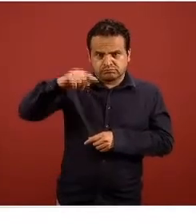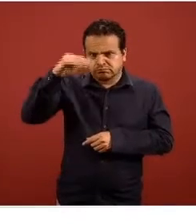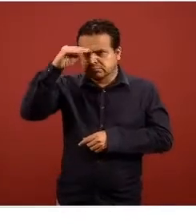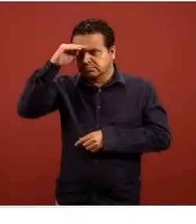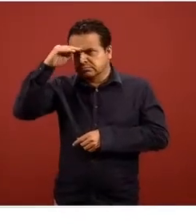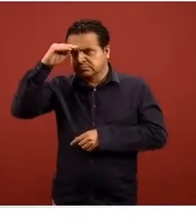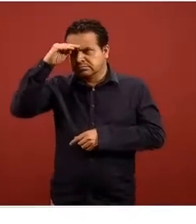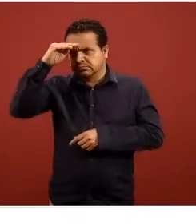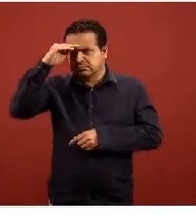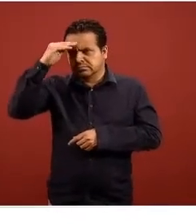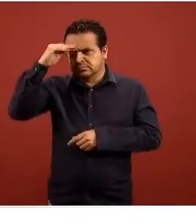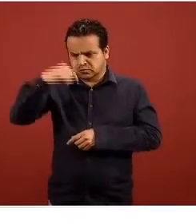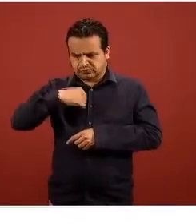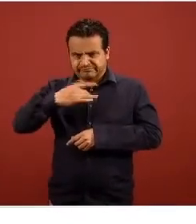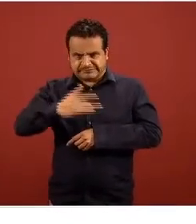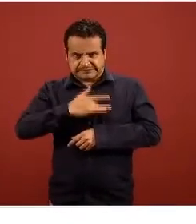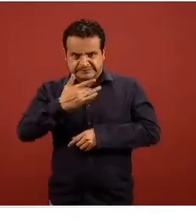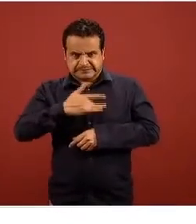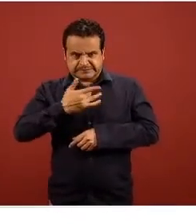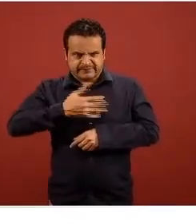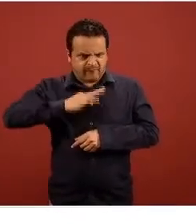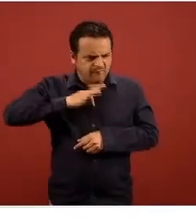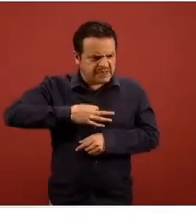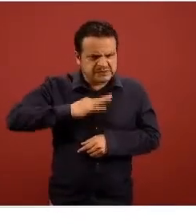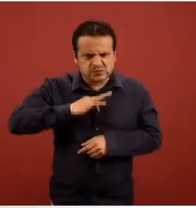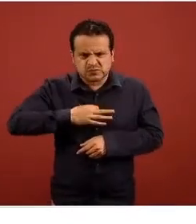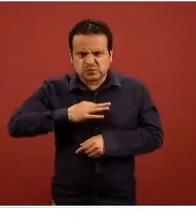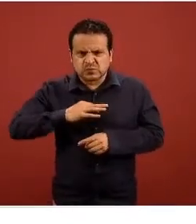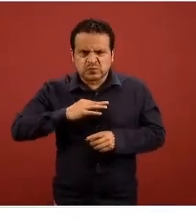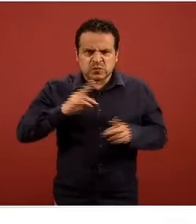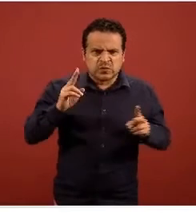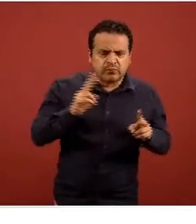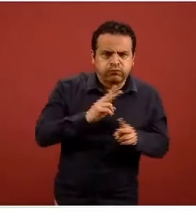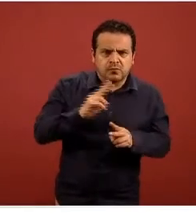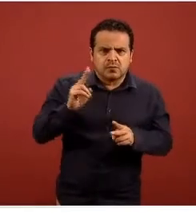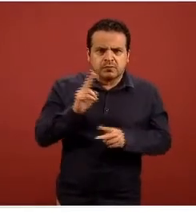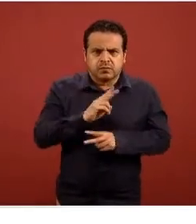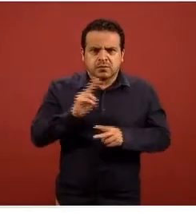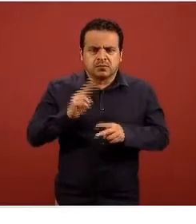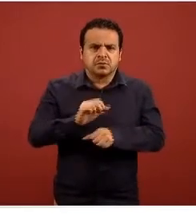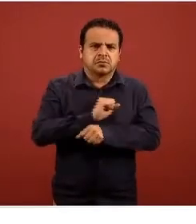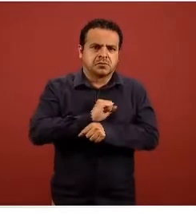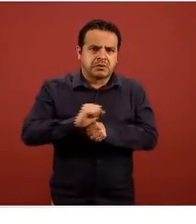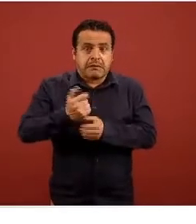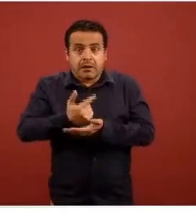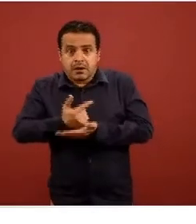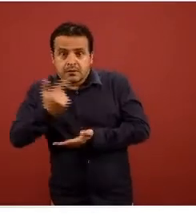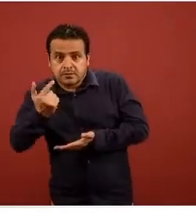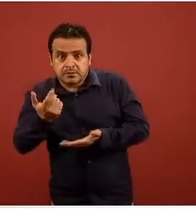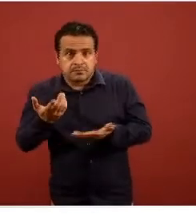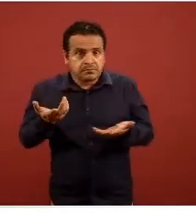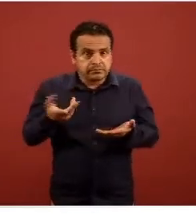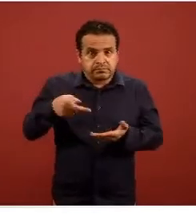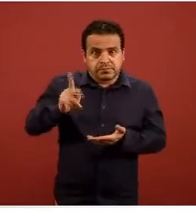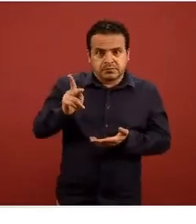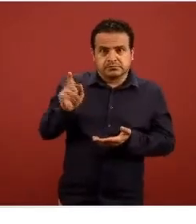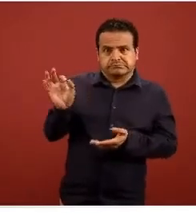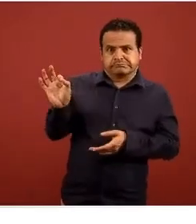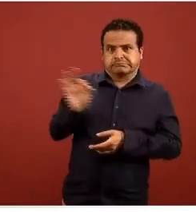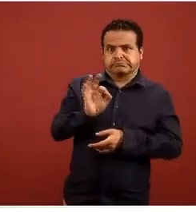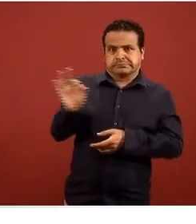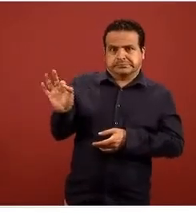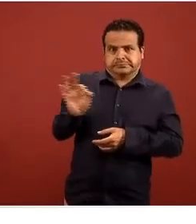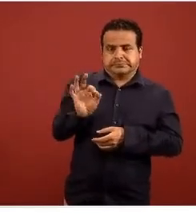respiratoria aguda pudo haber sido leve pudo haber sido grave por lo tanto fue clasificada como un caso